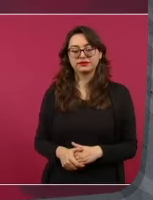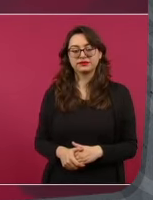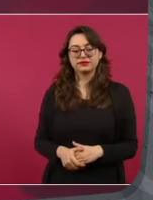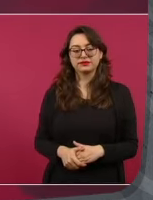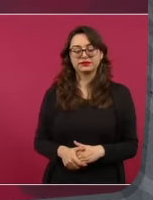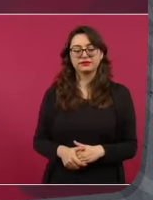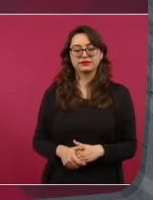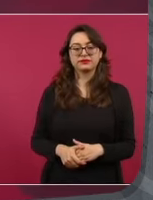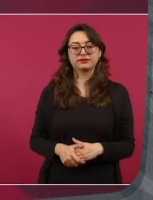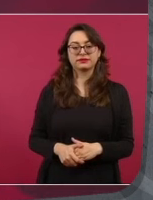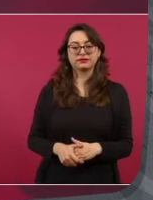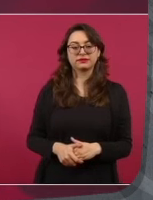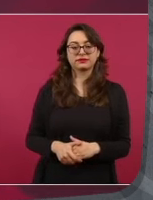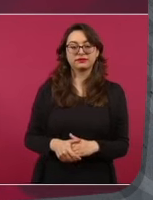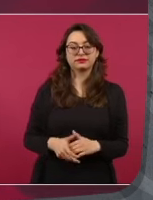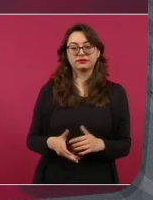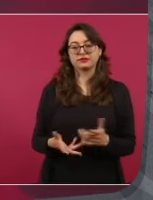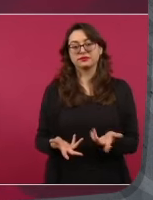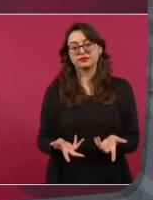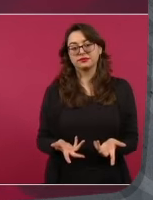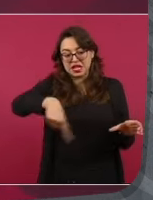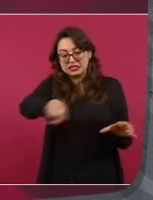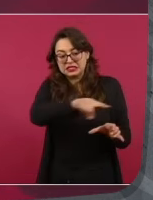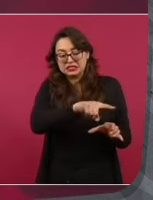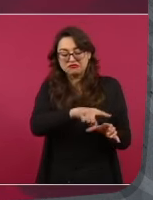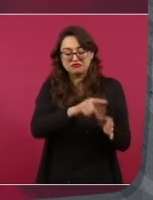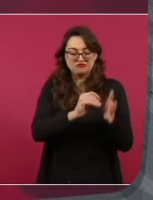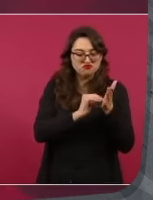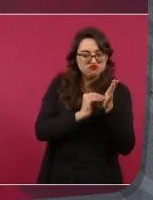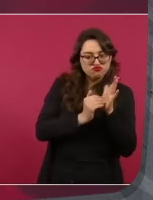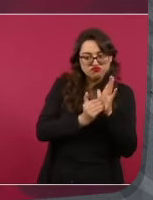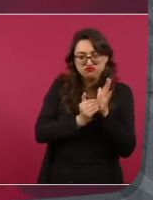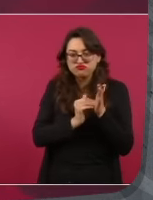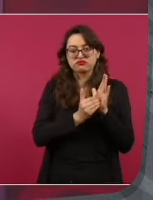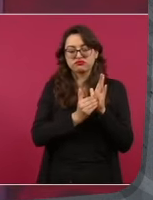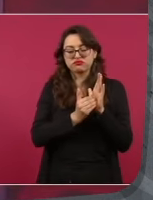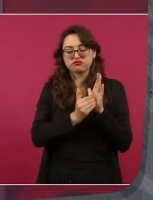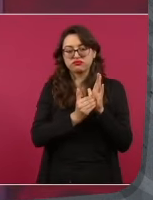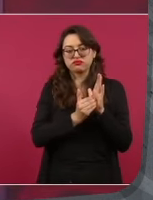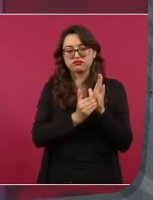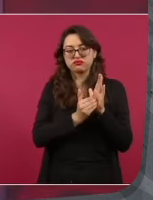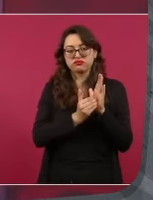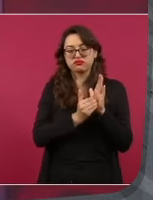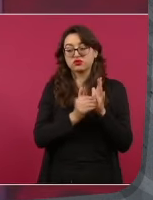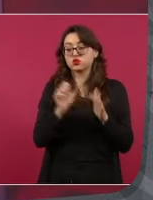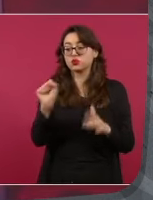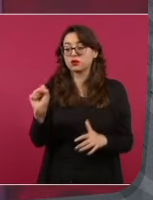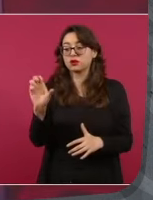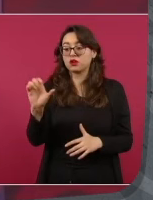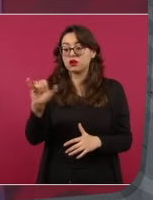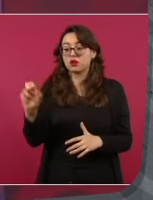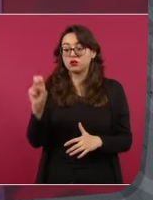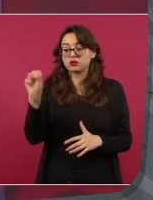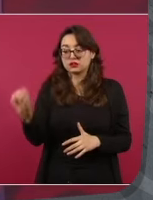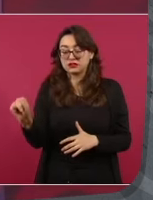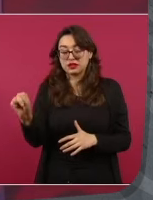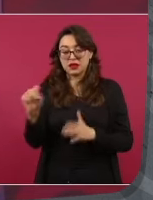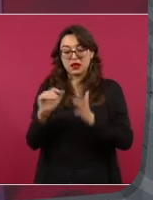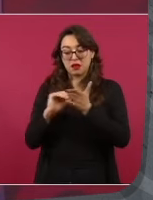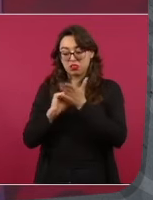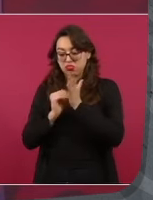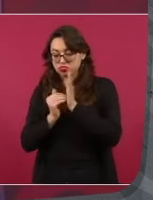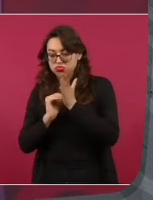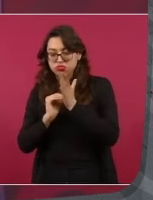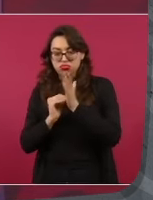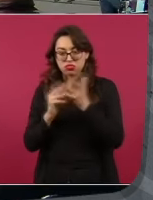en contubernio con la Corte, el